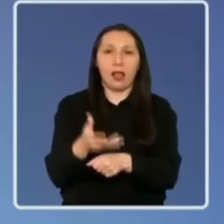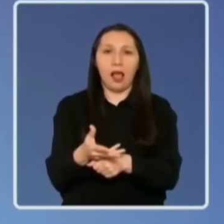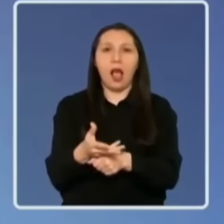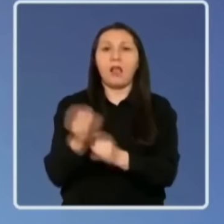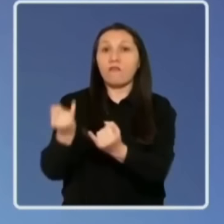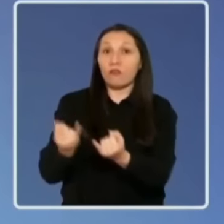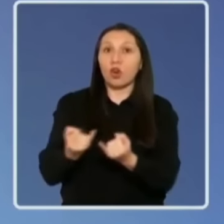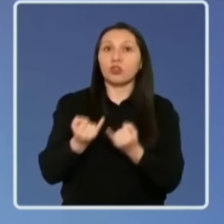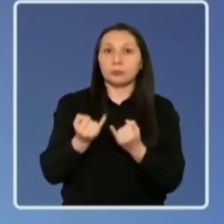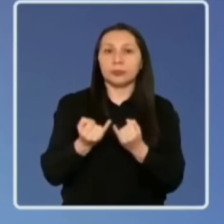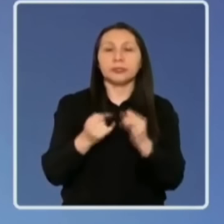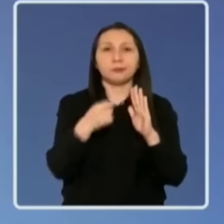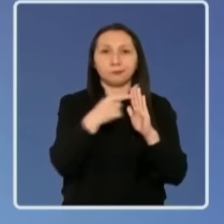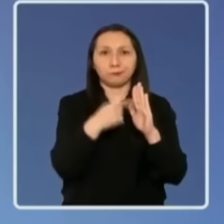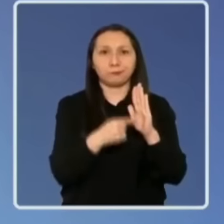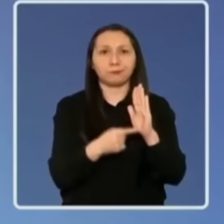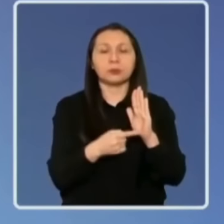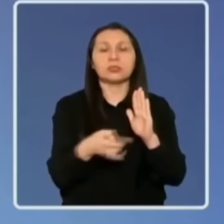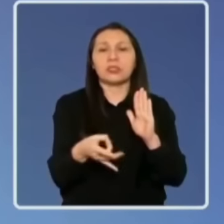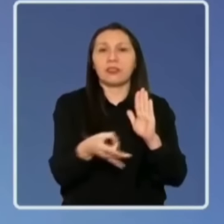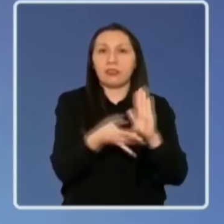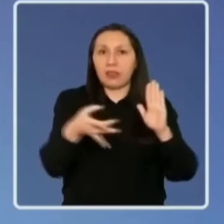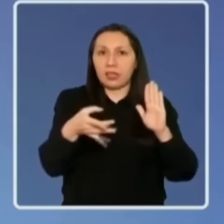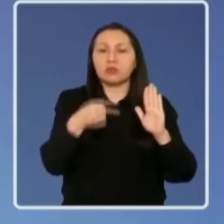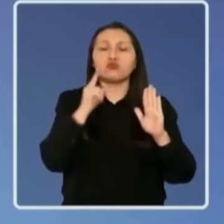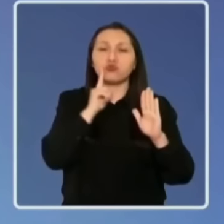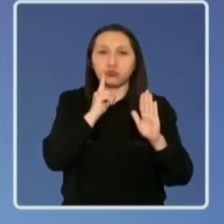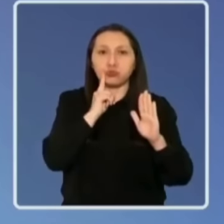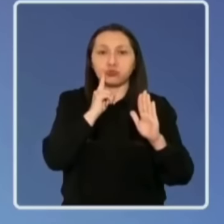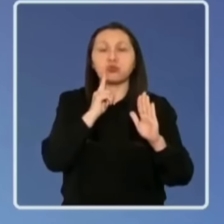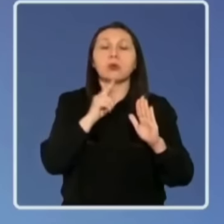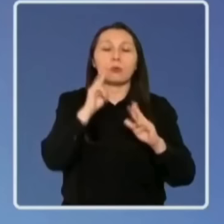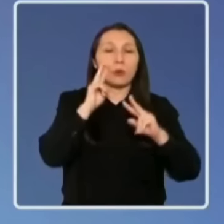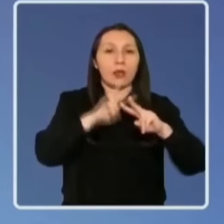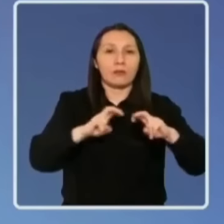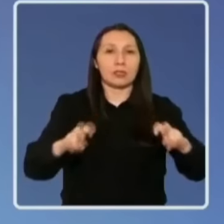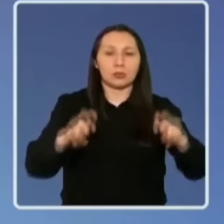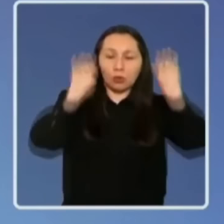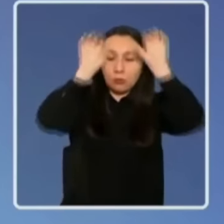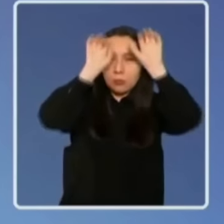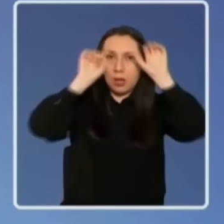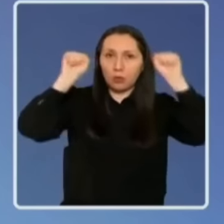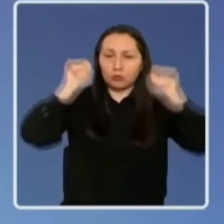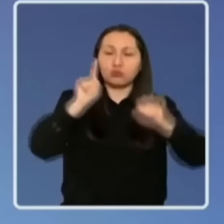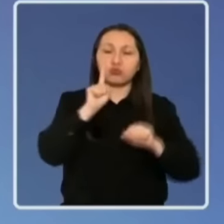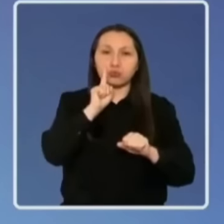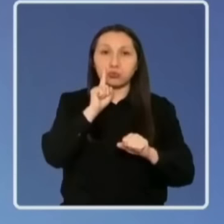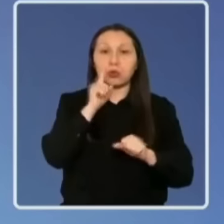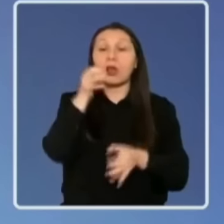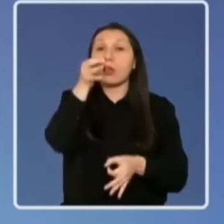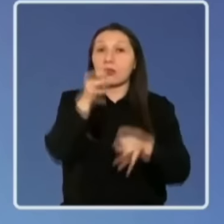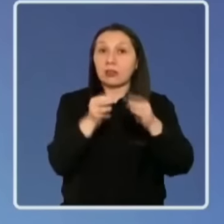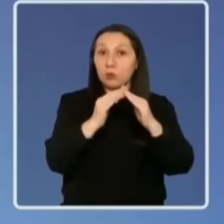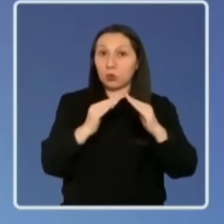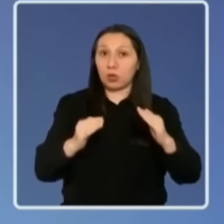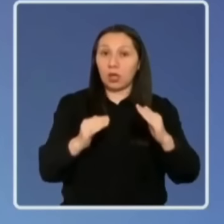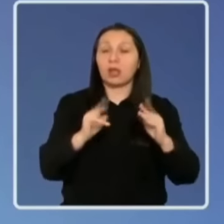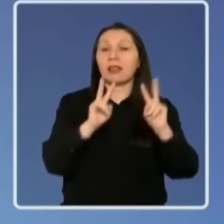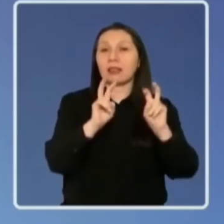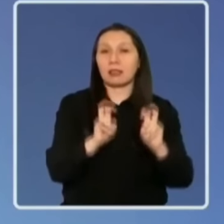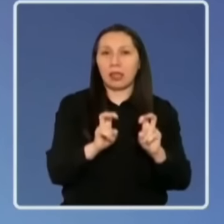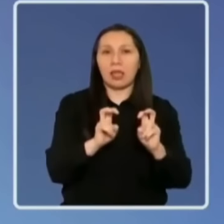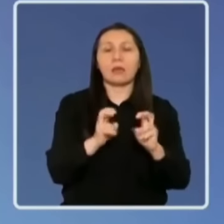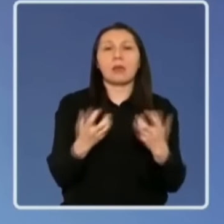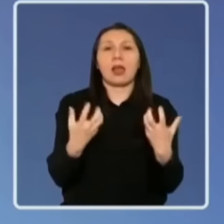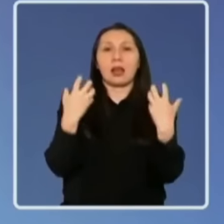antecedentes constitutivos de delito que la investigación está llevándola privativamente del Ministerio Público y que sean los tribunales de justicia en el contexto de un